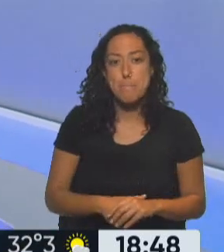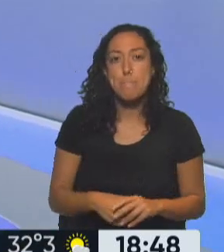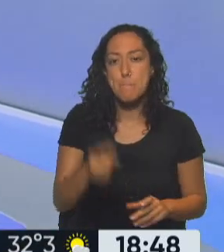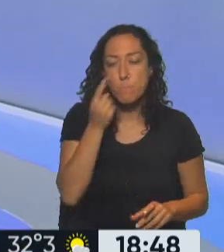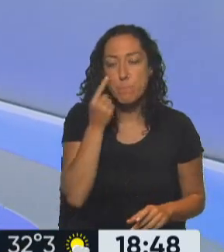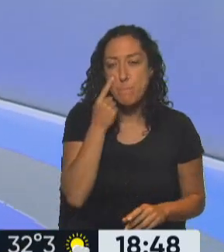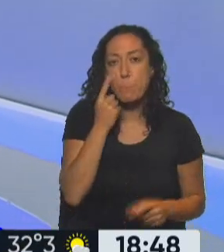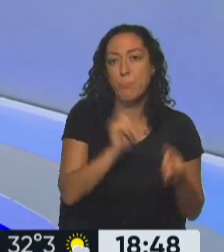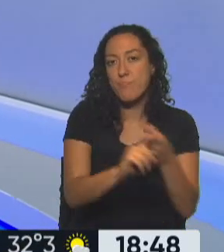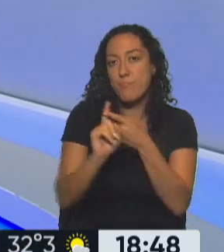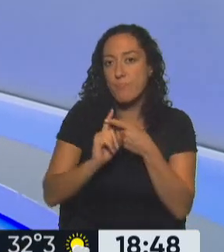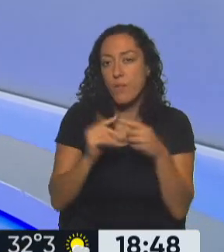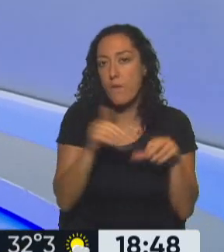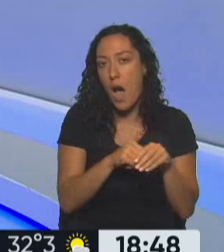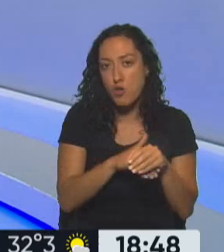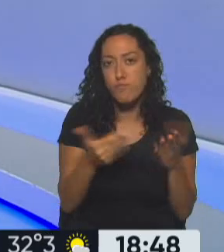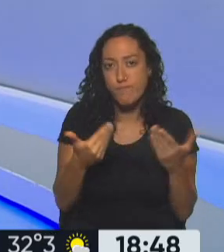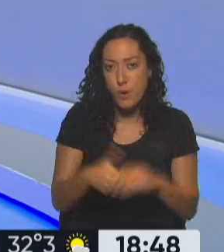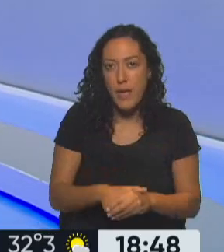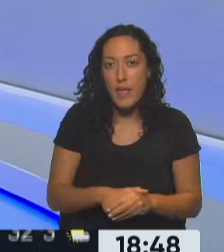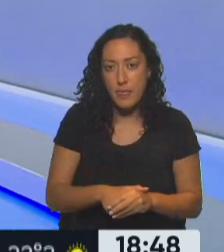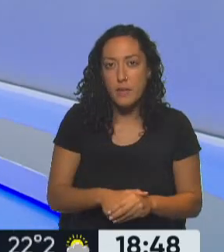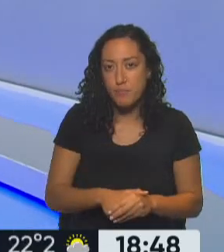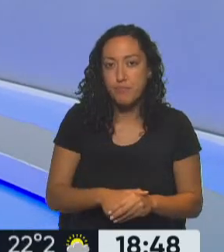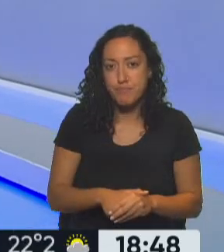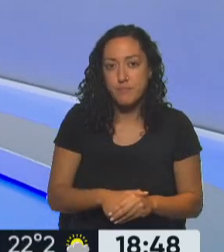Don Rubinstein, eso lo sabe. Sí, no es que tiene que ir a presentarse. La agenda está armada. Sí.